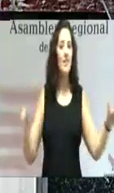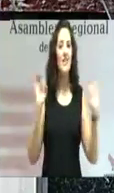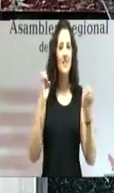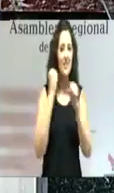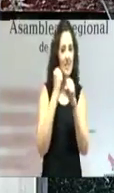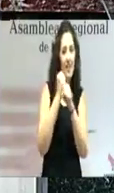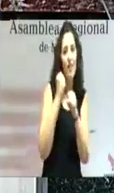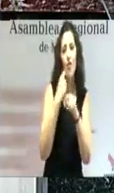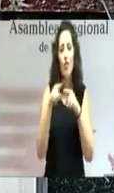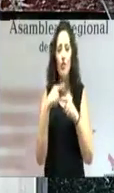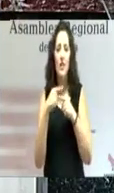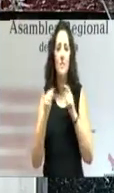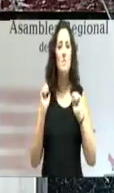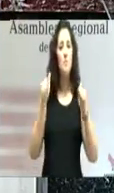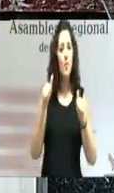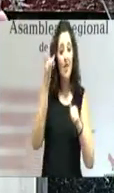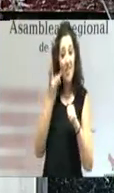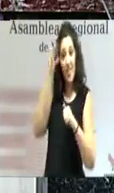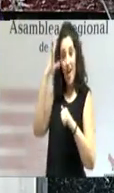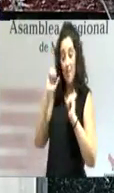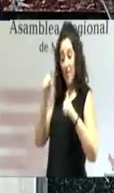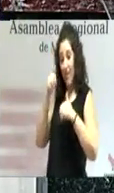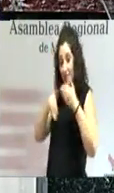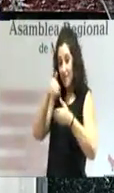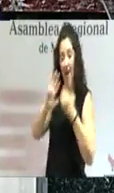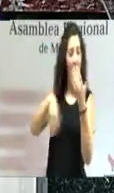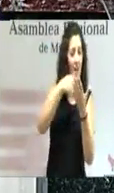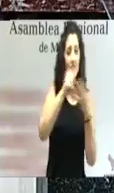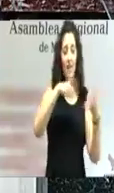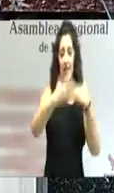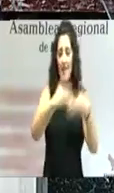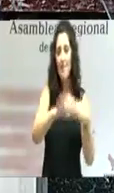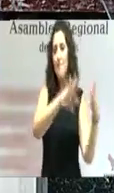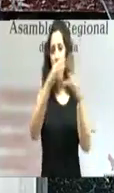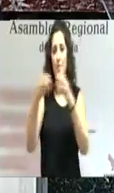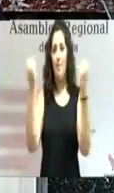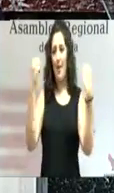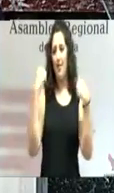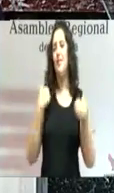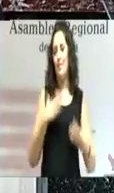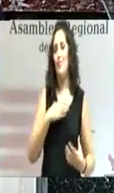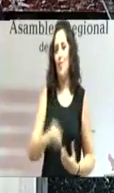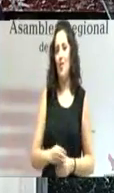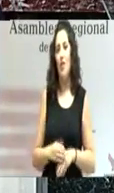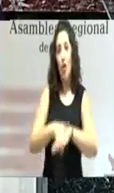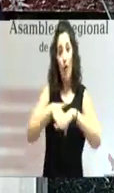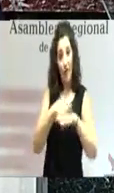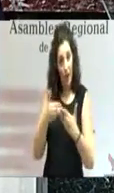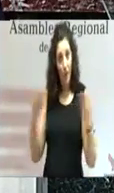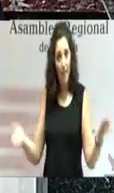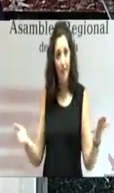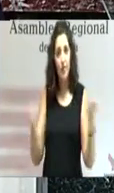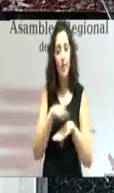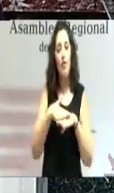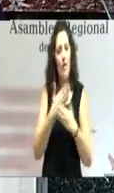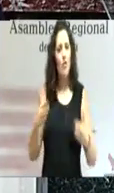comience a diseñar una idea hasta que se lleve a la práctica. El Gobierno abierto, en el que también